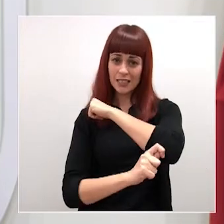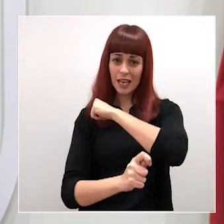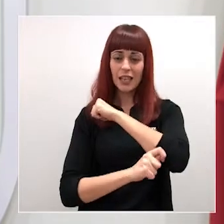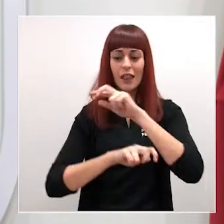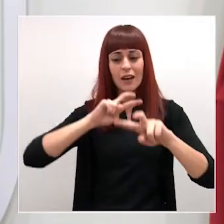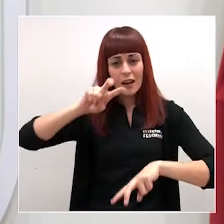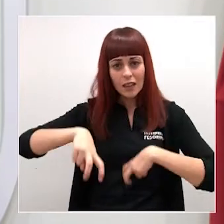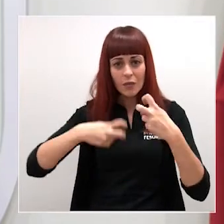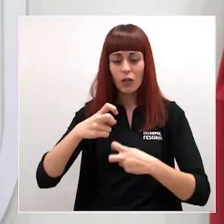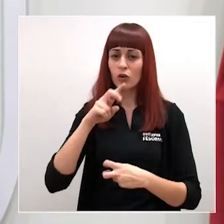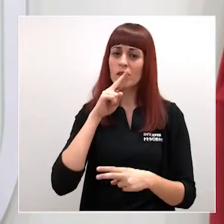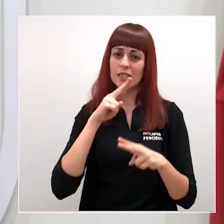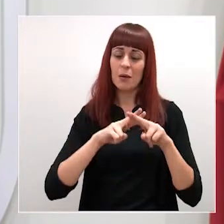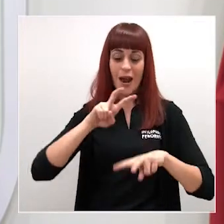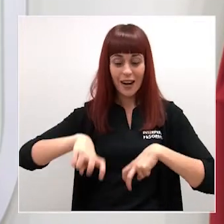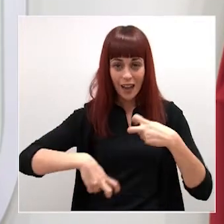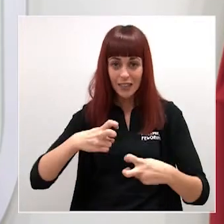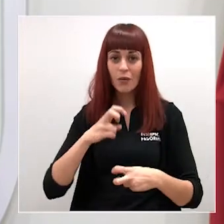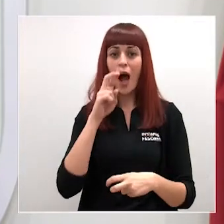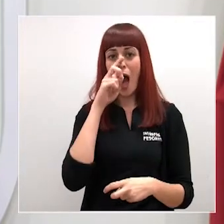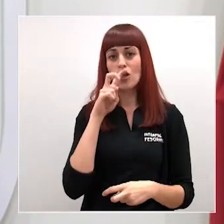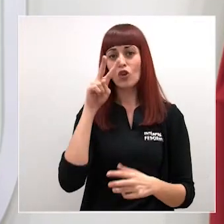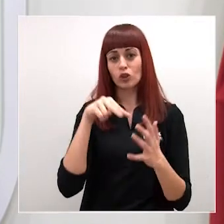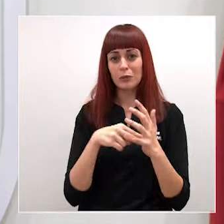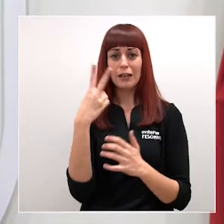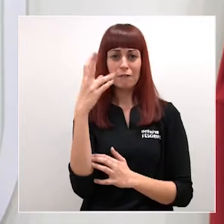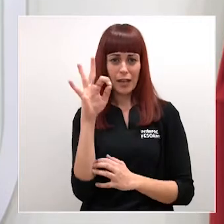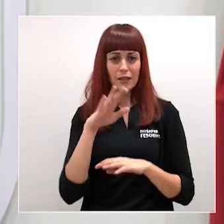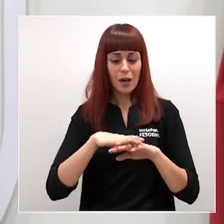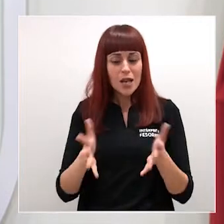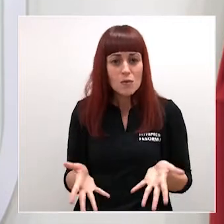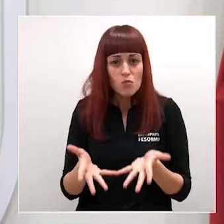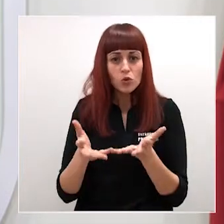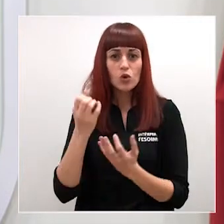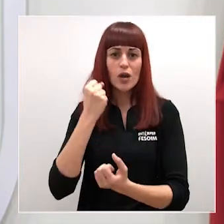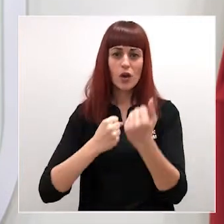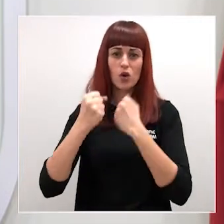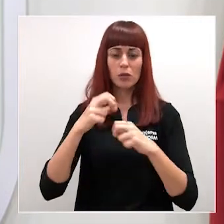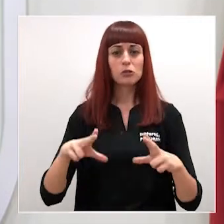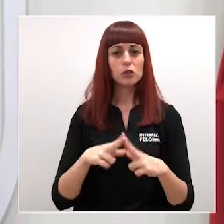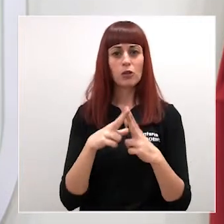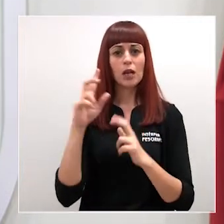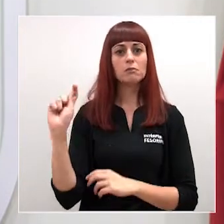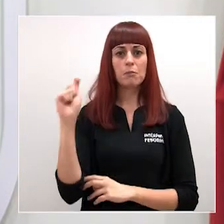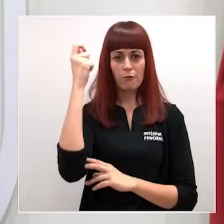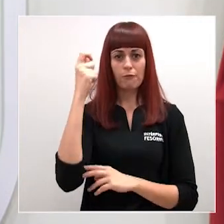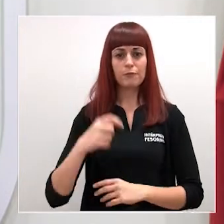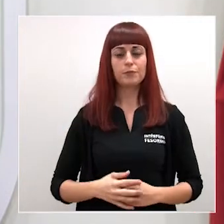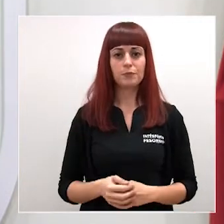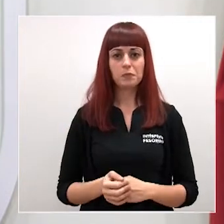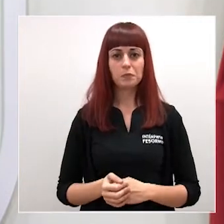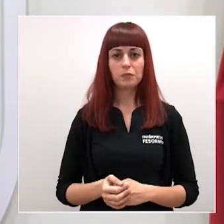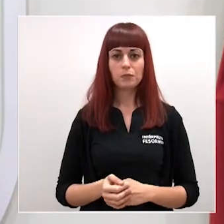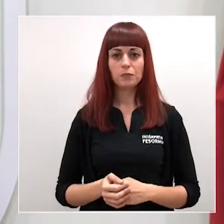económica reactiva 2020 y lograr el impulso económico y social en nuestra región. Son también